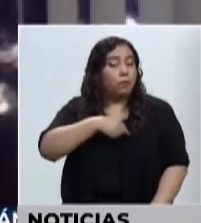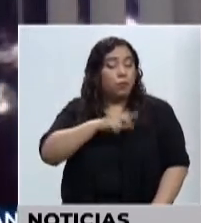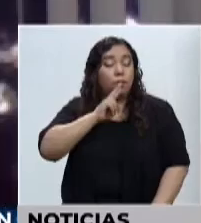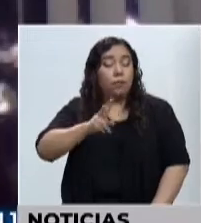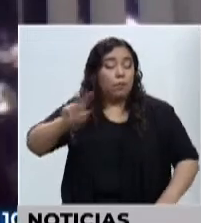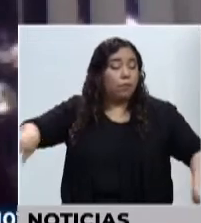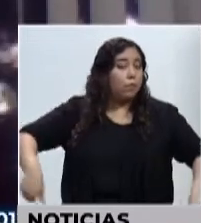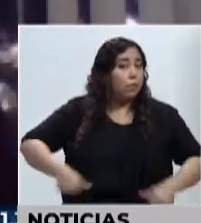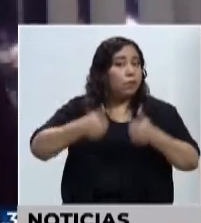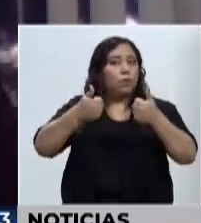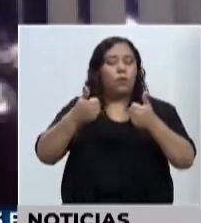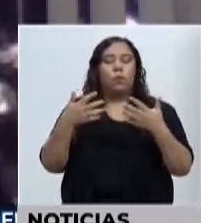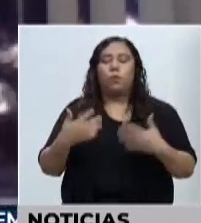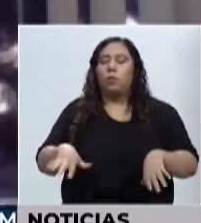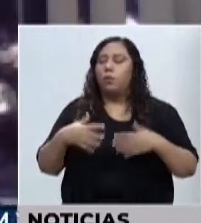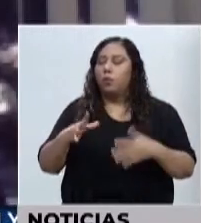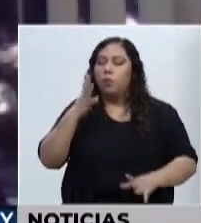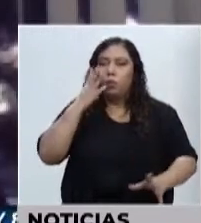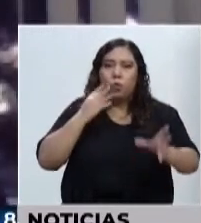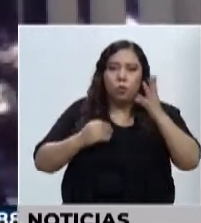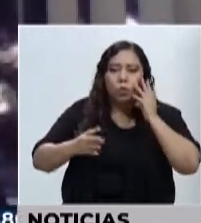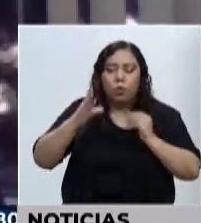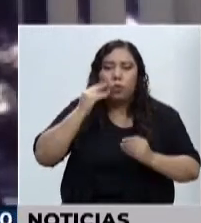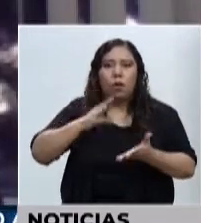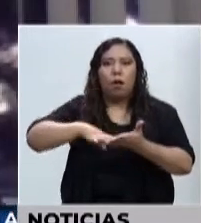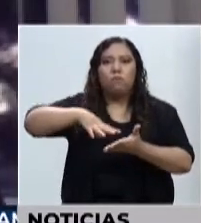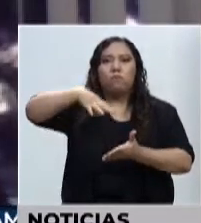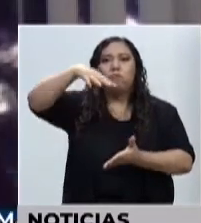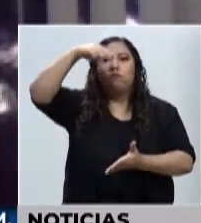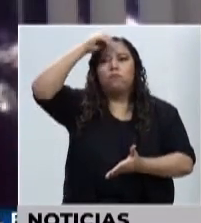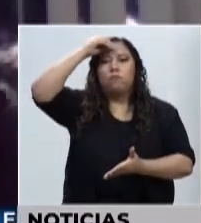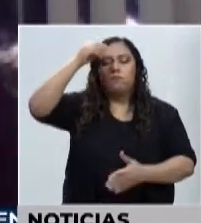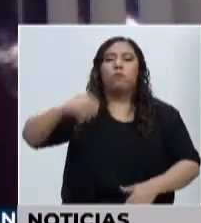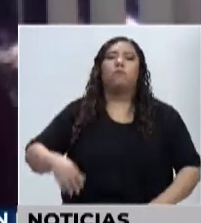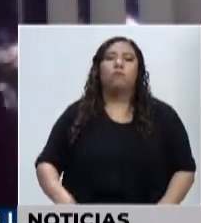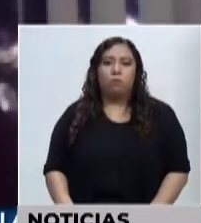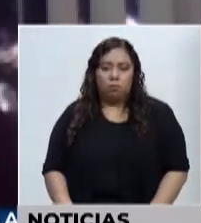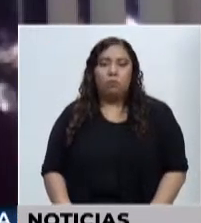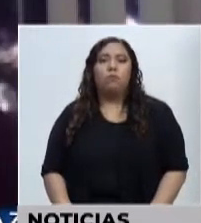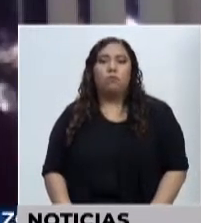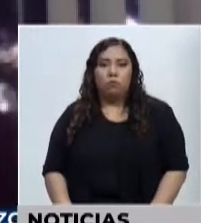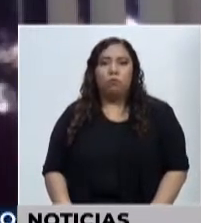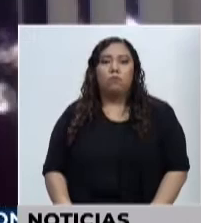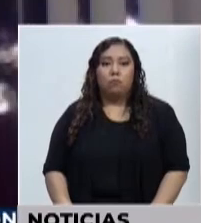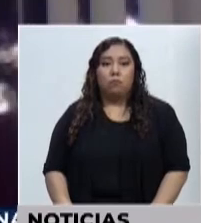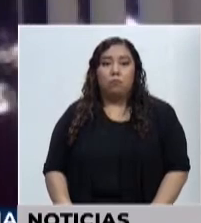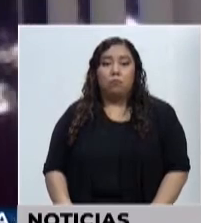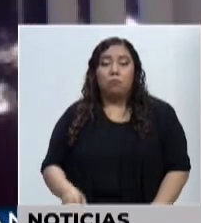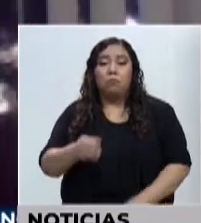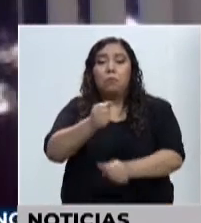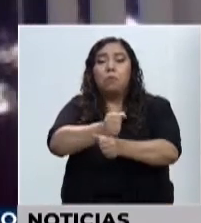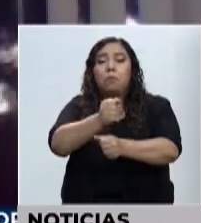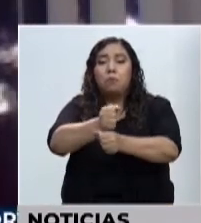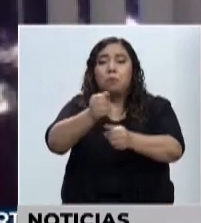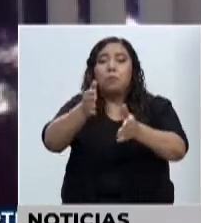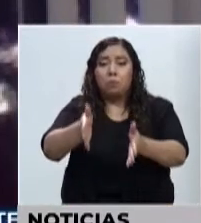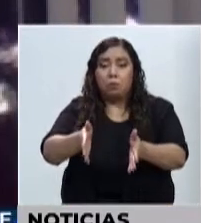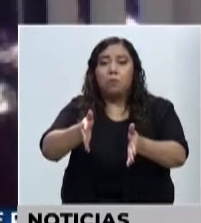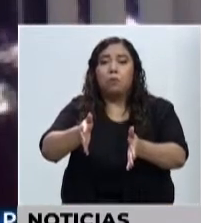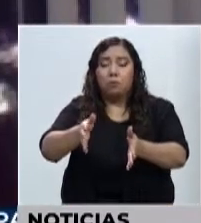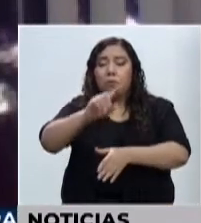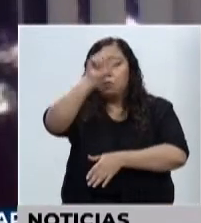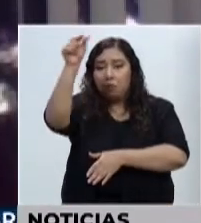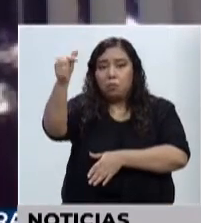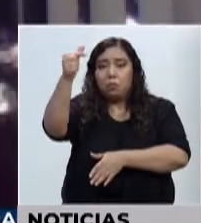aprendizaje. Y también nos mostró cómo hay un gran interés dentro de los funcionarios públicos de